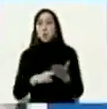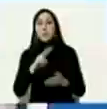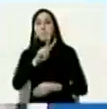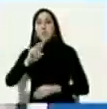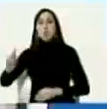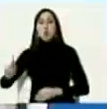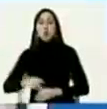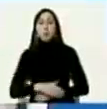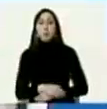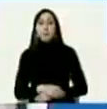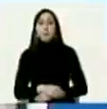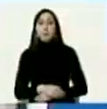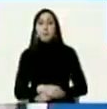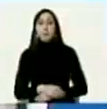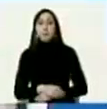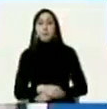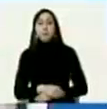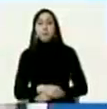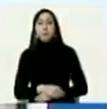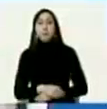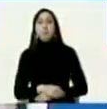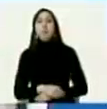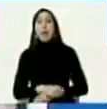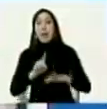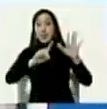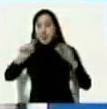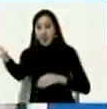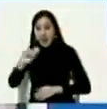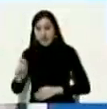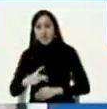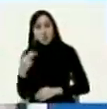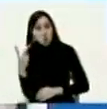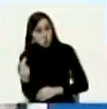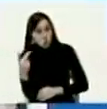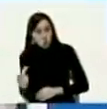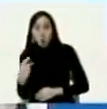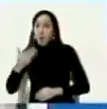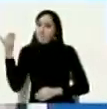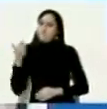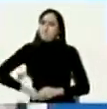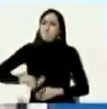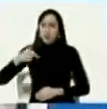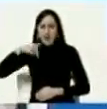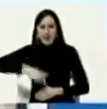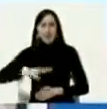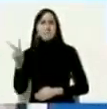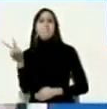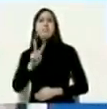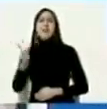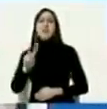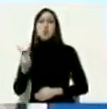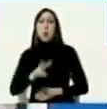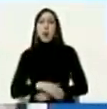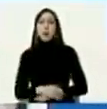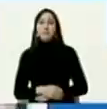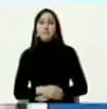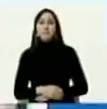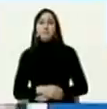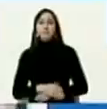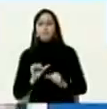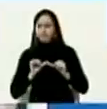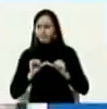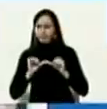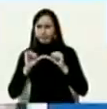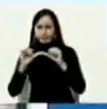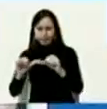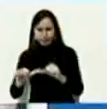de un segundo semestre muy importante para nuestro país para consolidar la